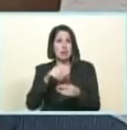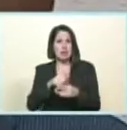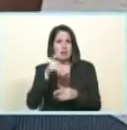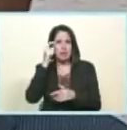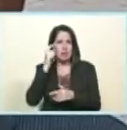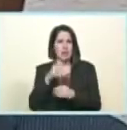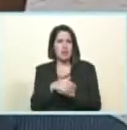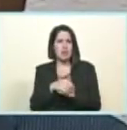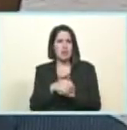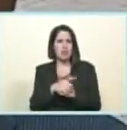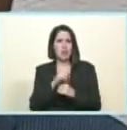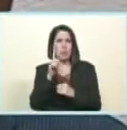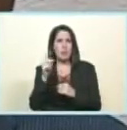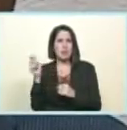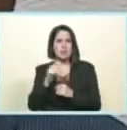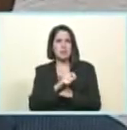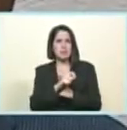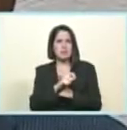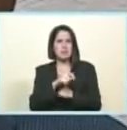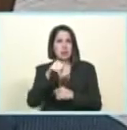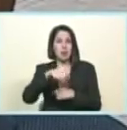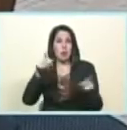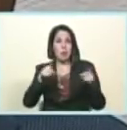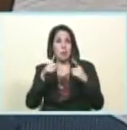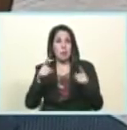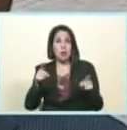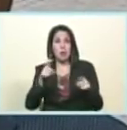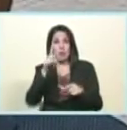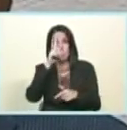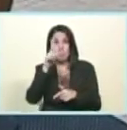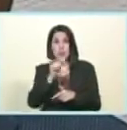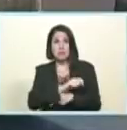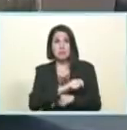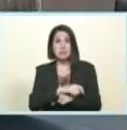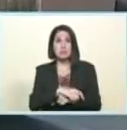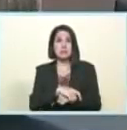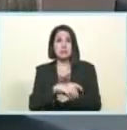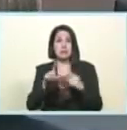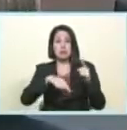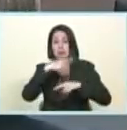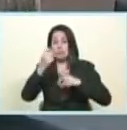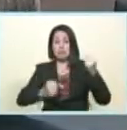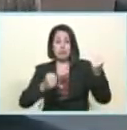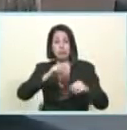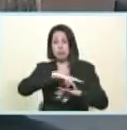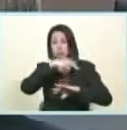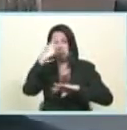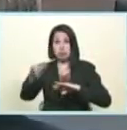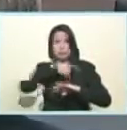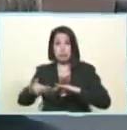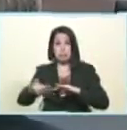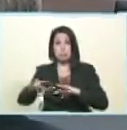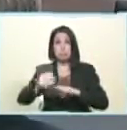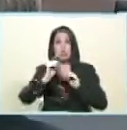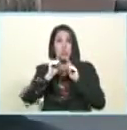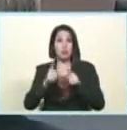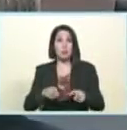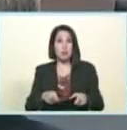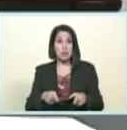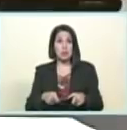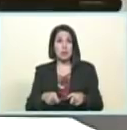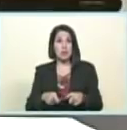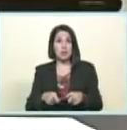20 veces al día el vicepresidente ejecutivo el flamante vicepresidente de economía